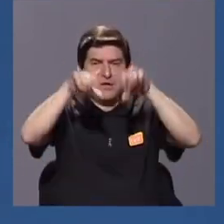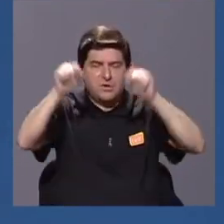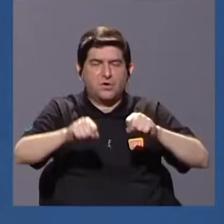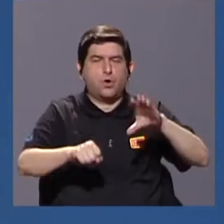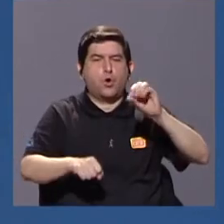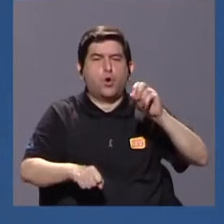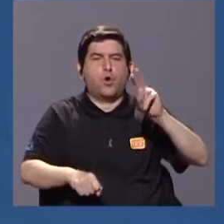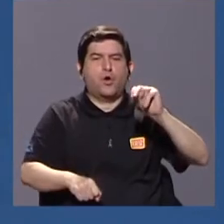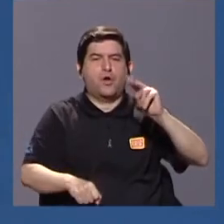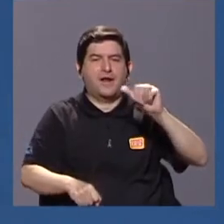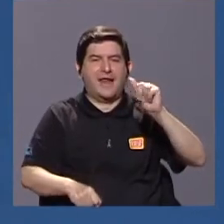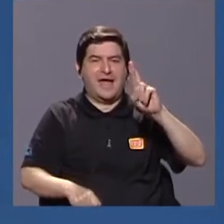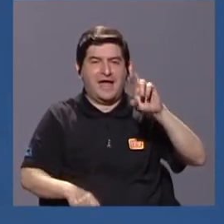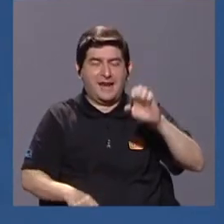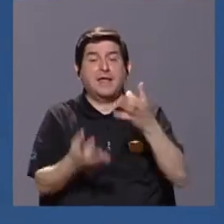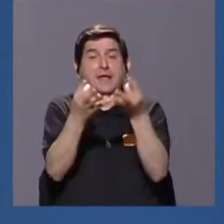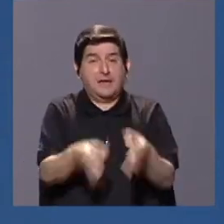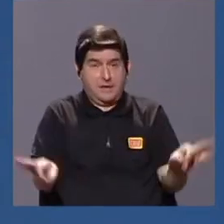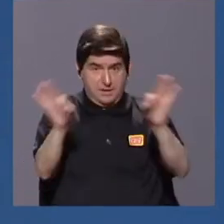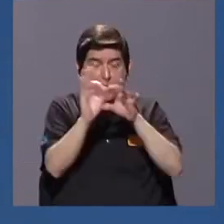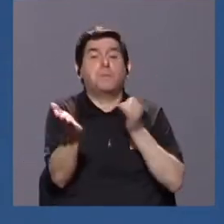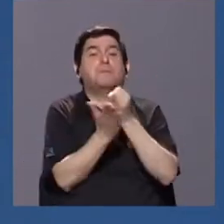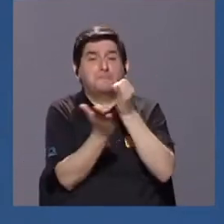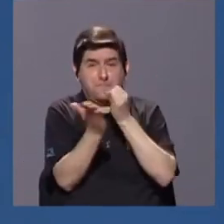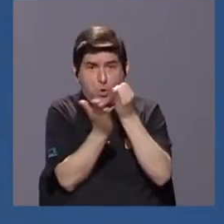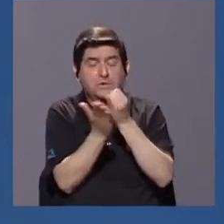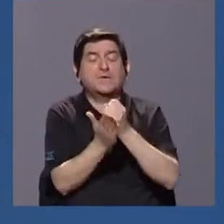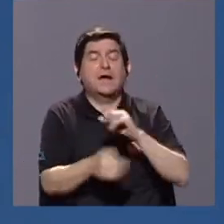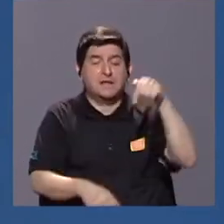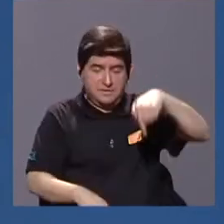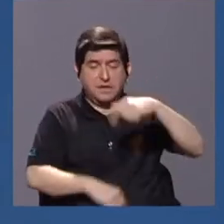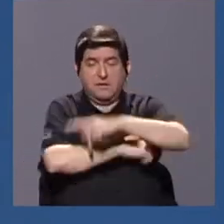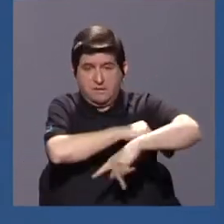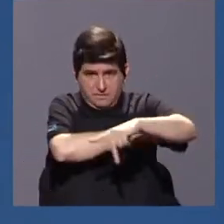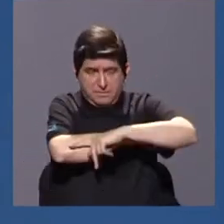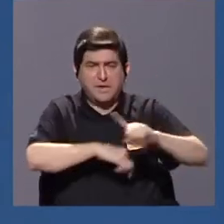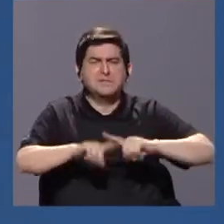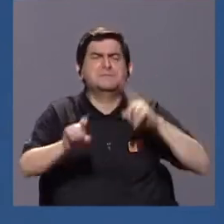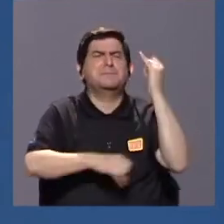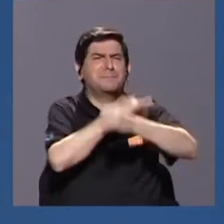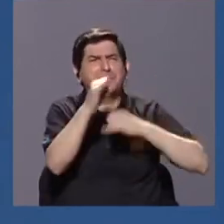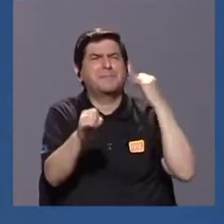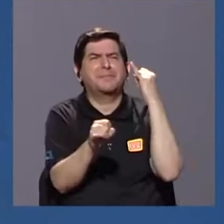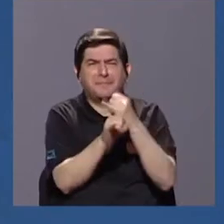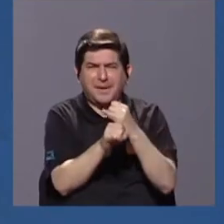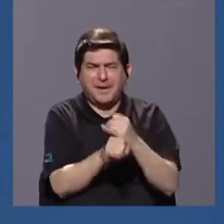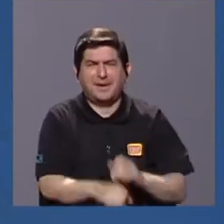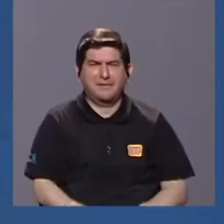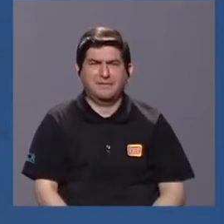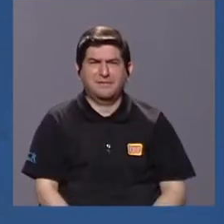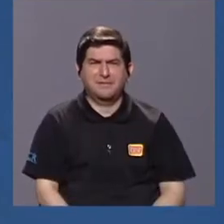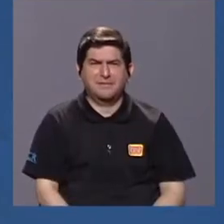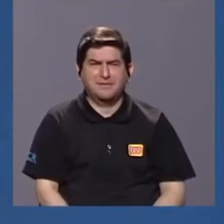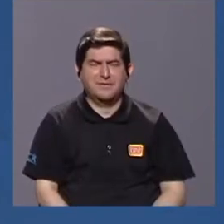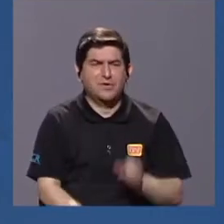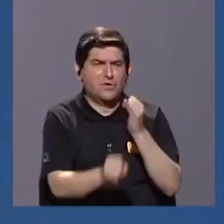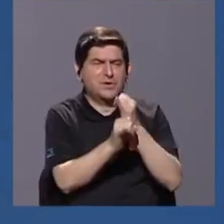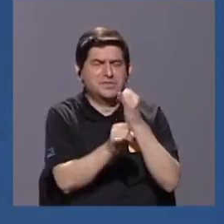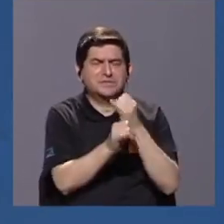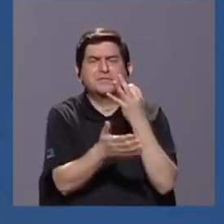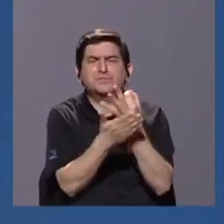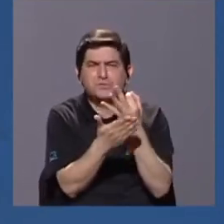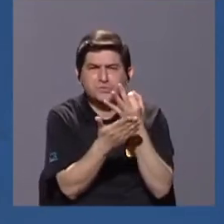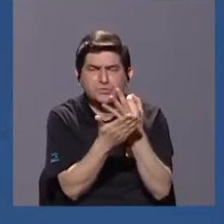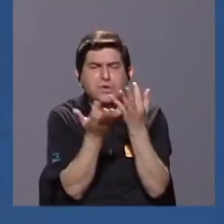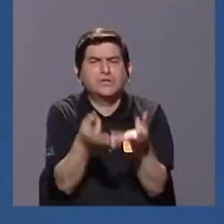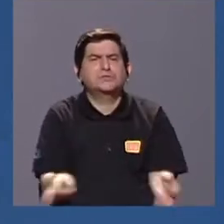CONARES son muy importantes para la investigación a nivel nacional, pero a nivel internacional hablamos de entes financiantes